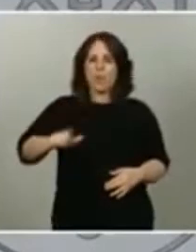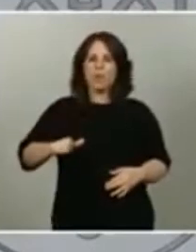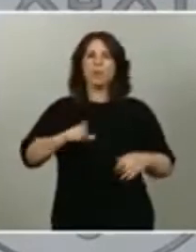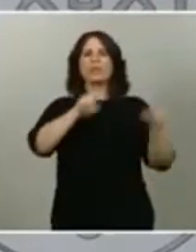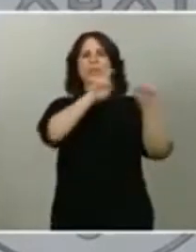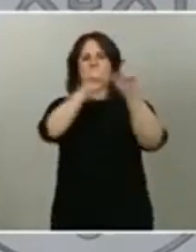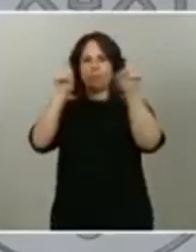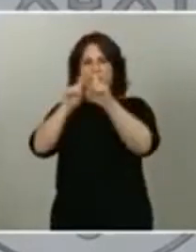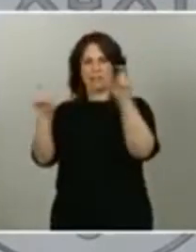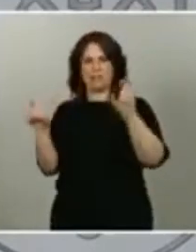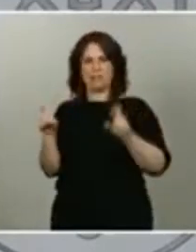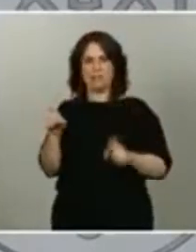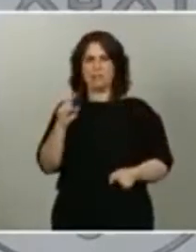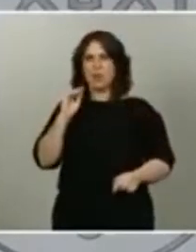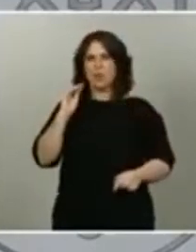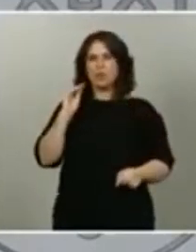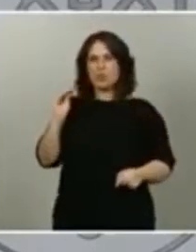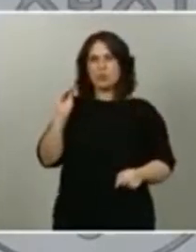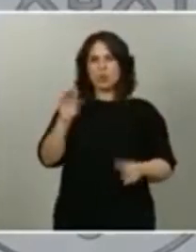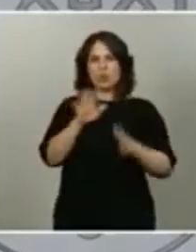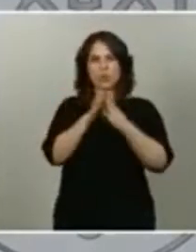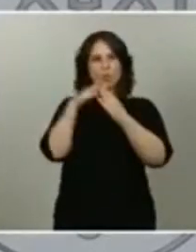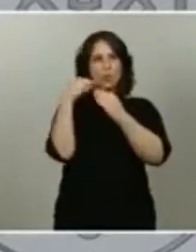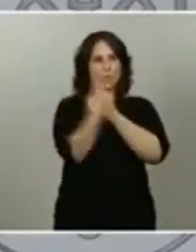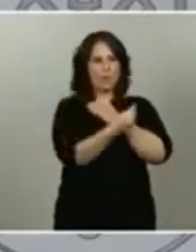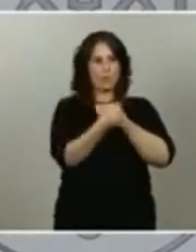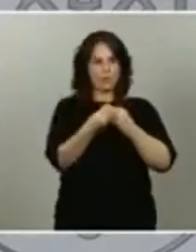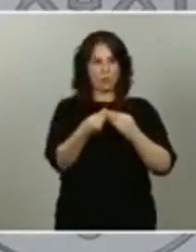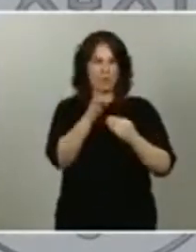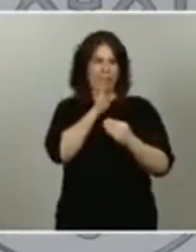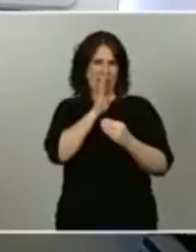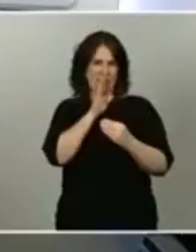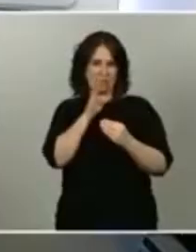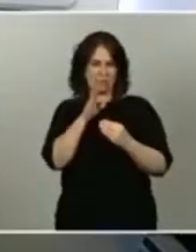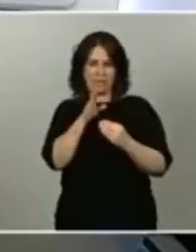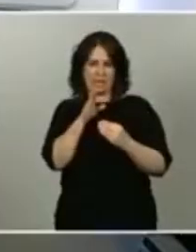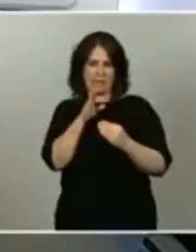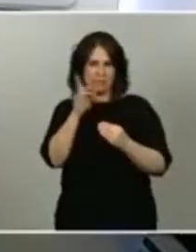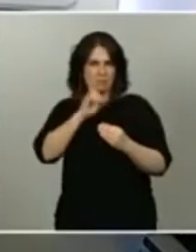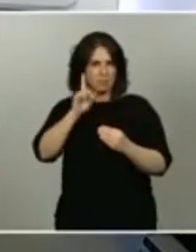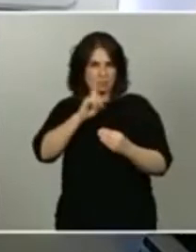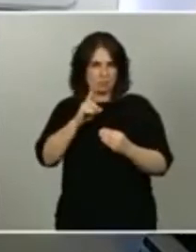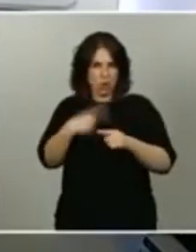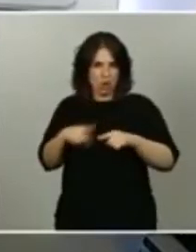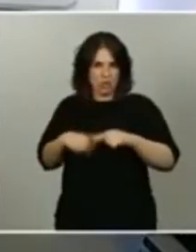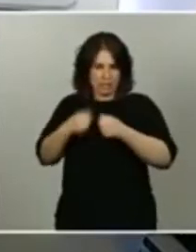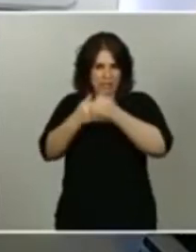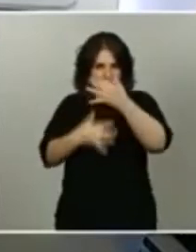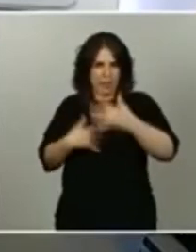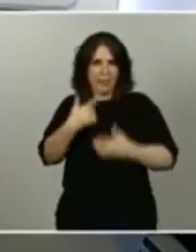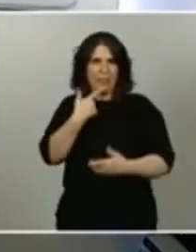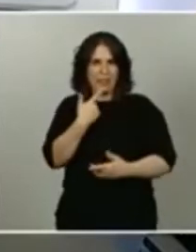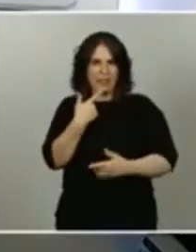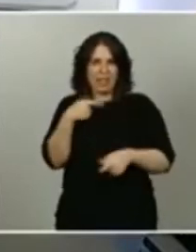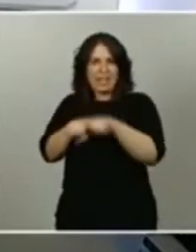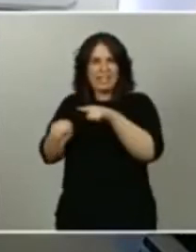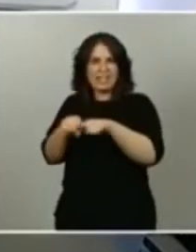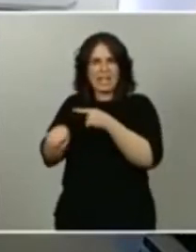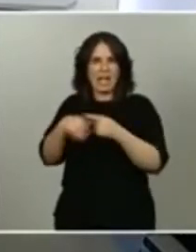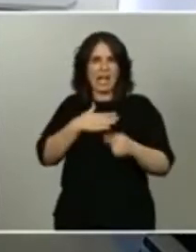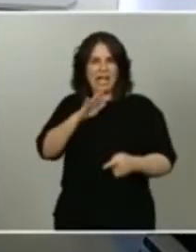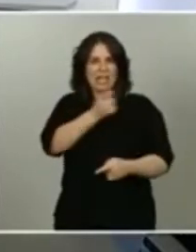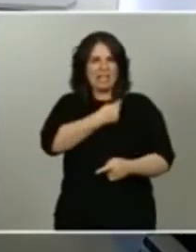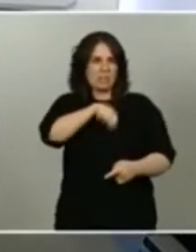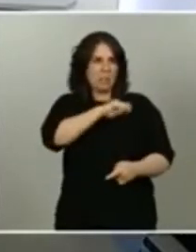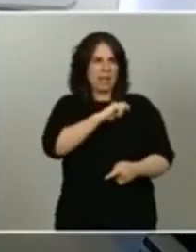el documento ignomioso, un documento infame, que se presentó criticando a nuestro país como un